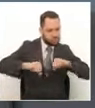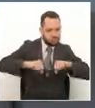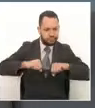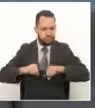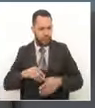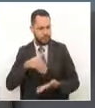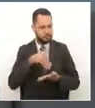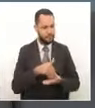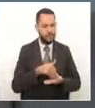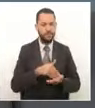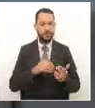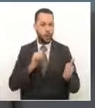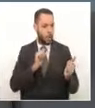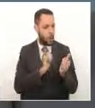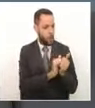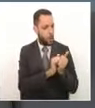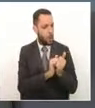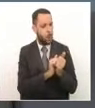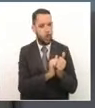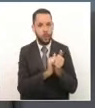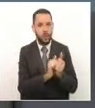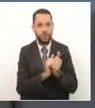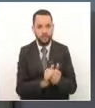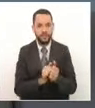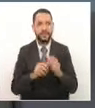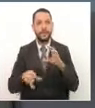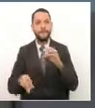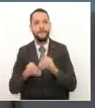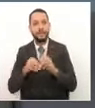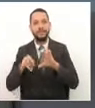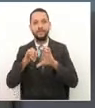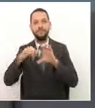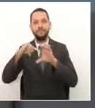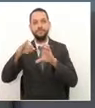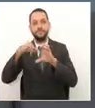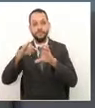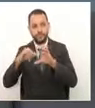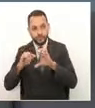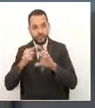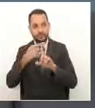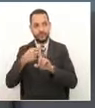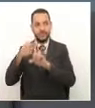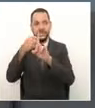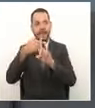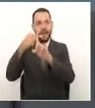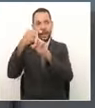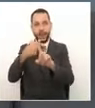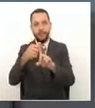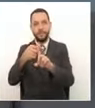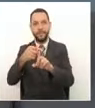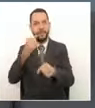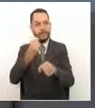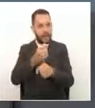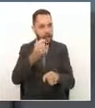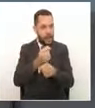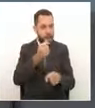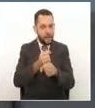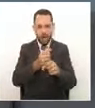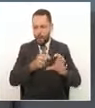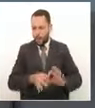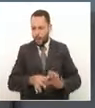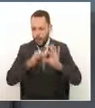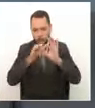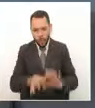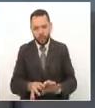tema nos acompañamos por la procuraduría y por la delegación de salud de la procuraduría nacional trabajamos de la mano con ellos con la